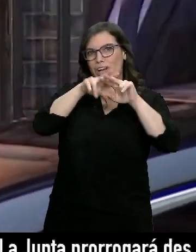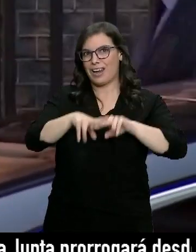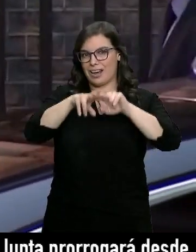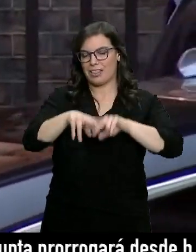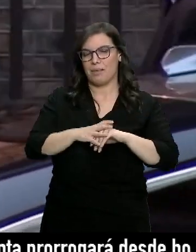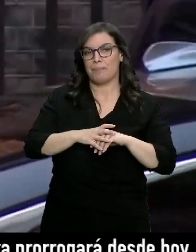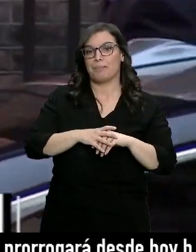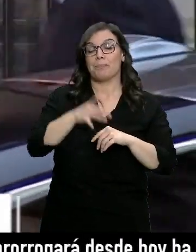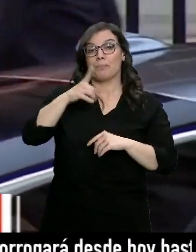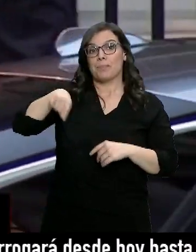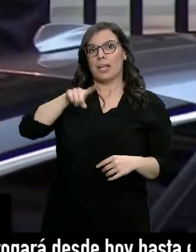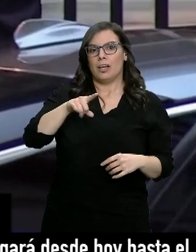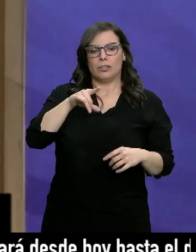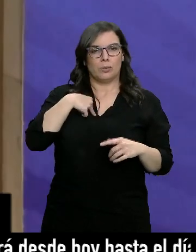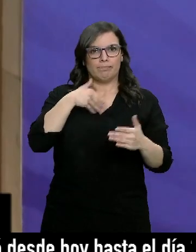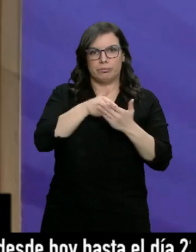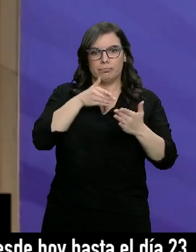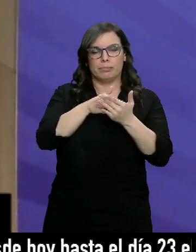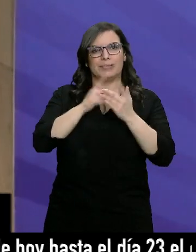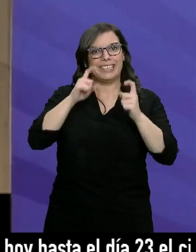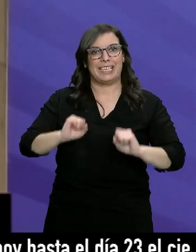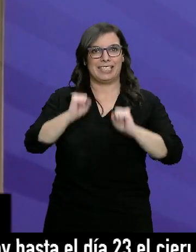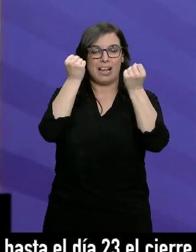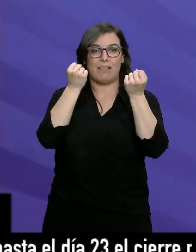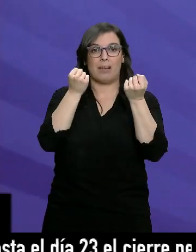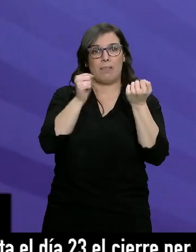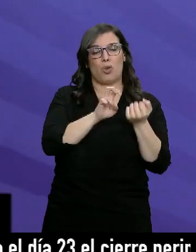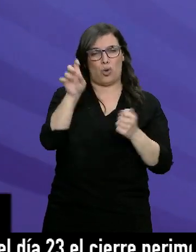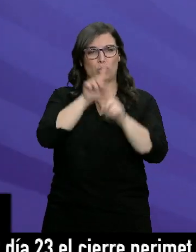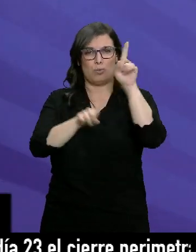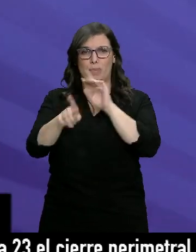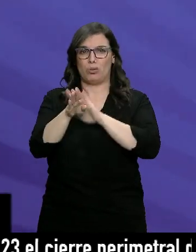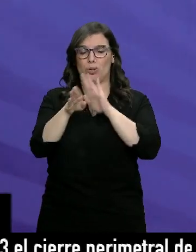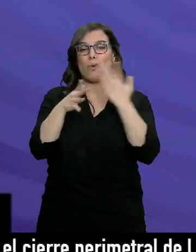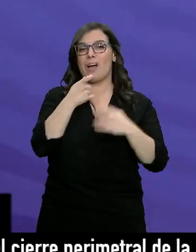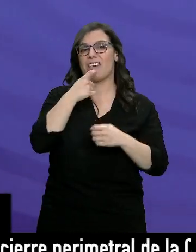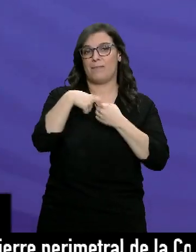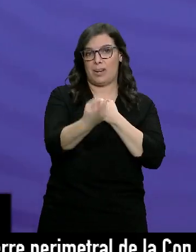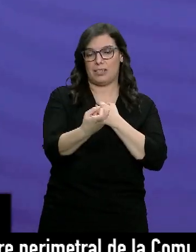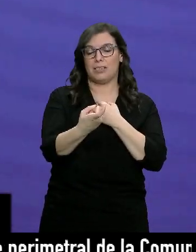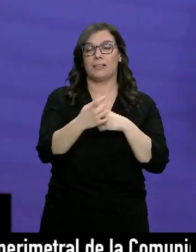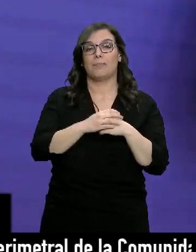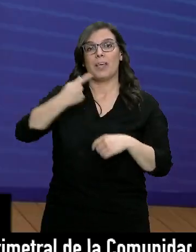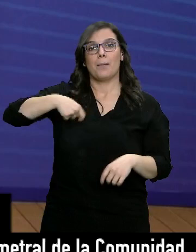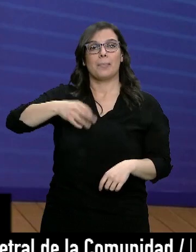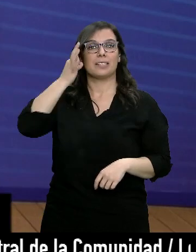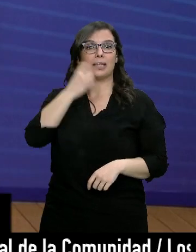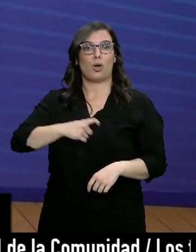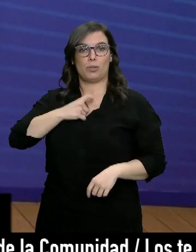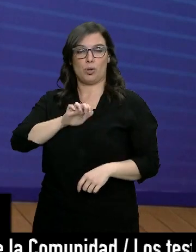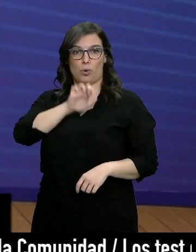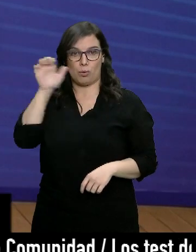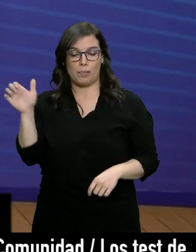Bruselas sale así de un atolladero mientras sigue sin solventar otro, el del Brexit. La presidenta de la Comisión Europea y el primer